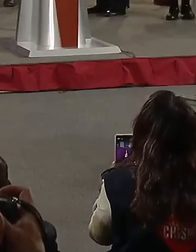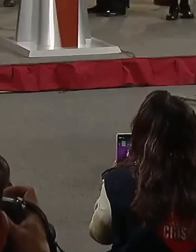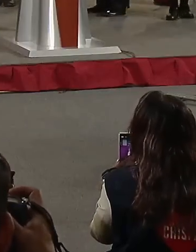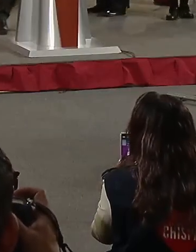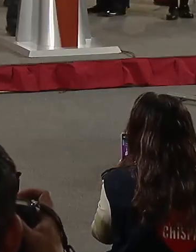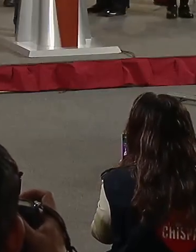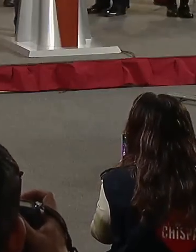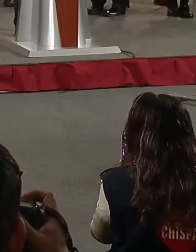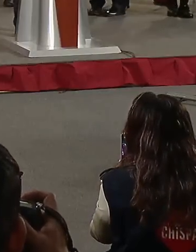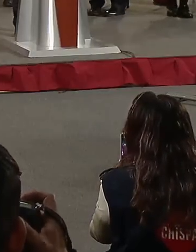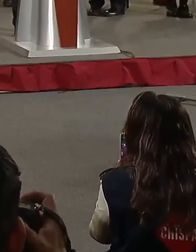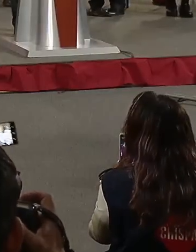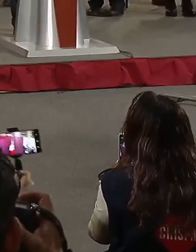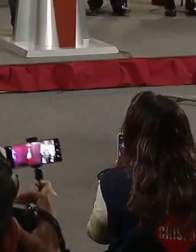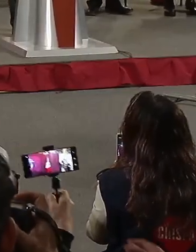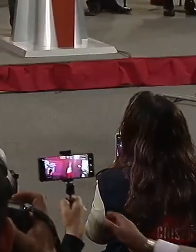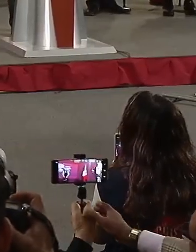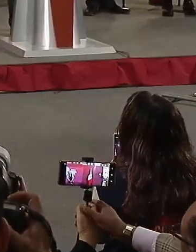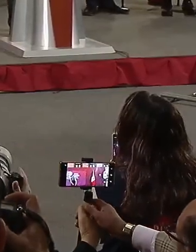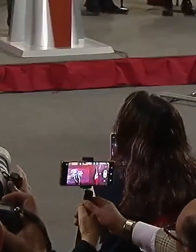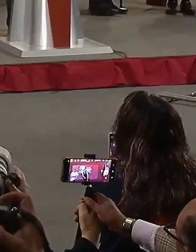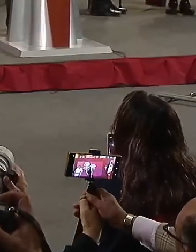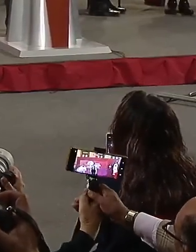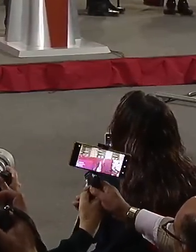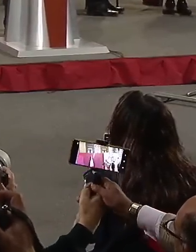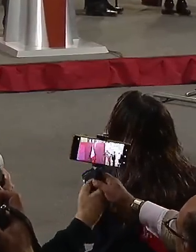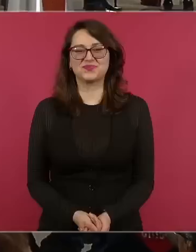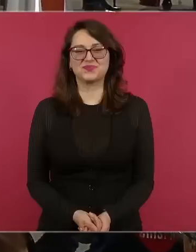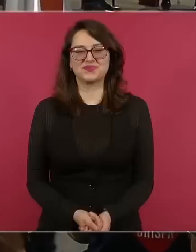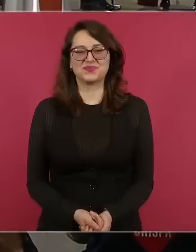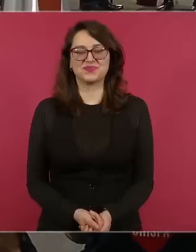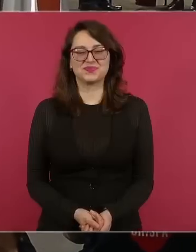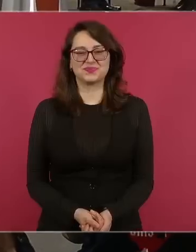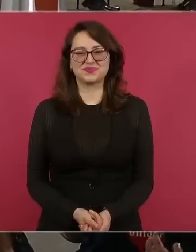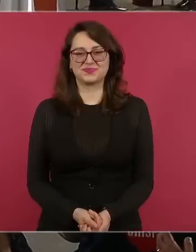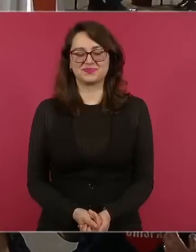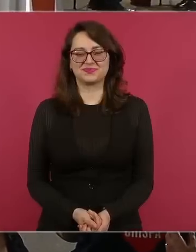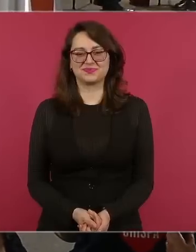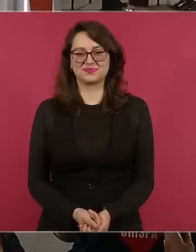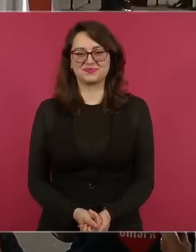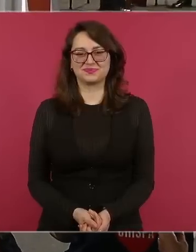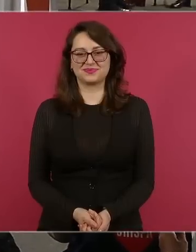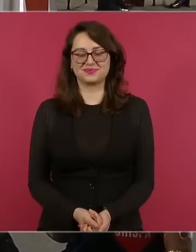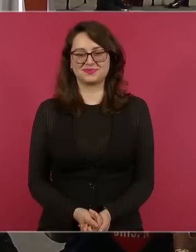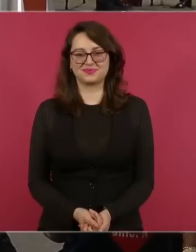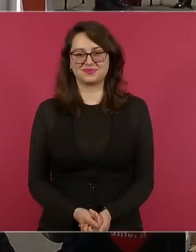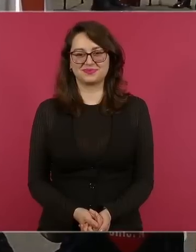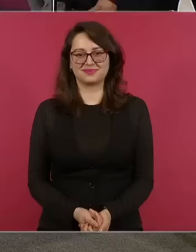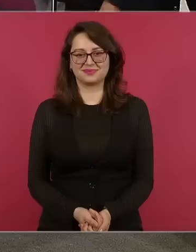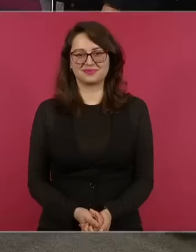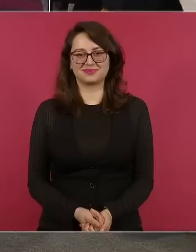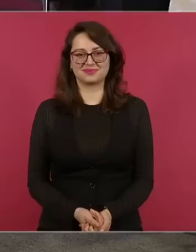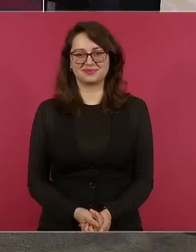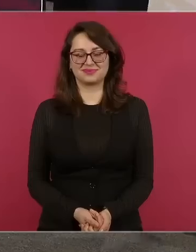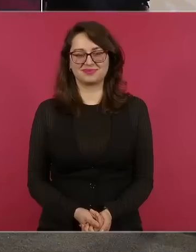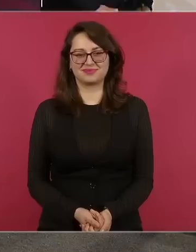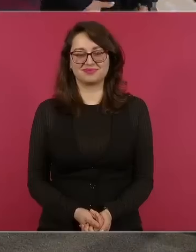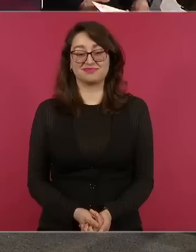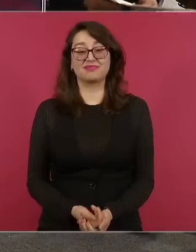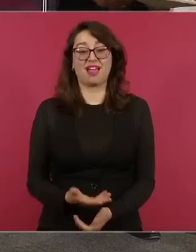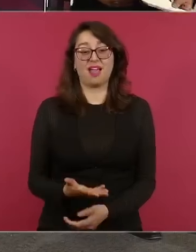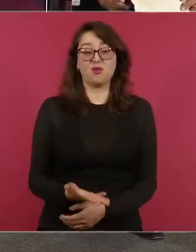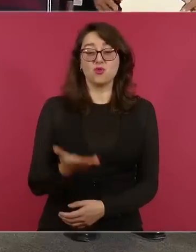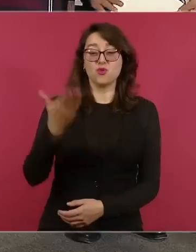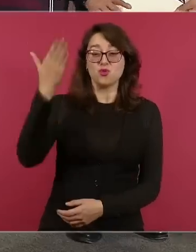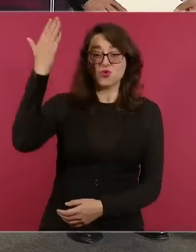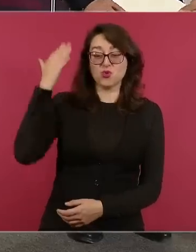de Ayala en Puebla,